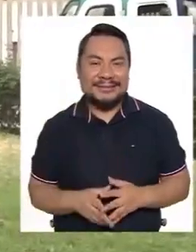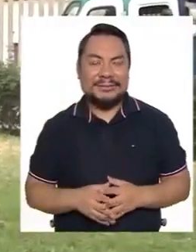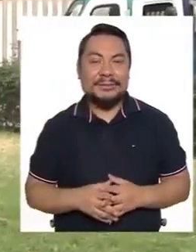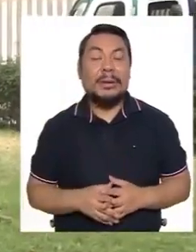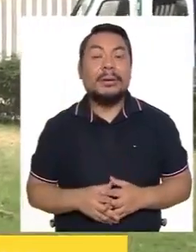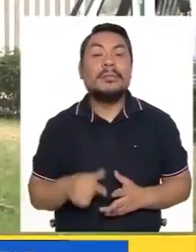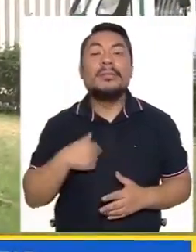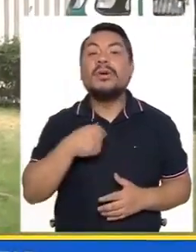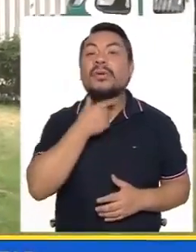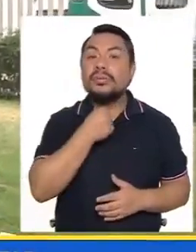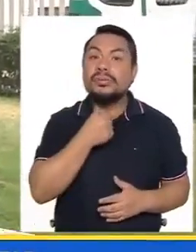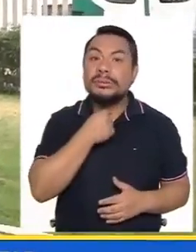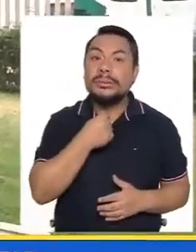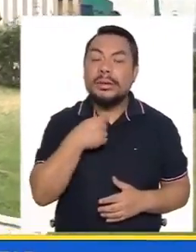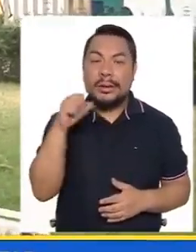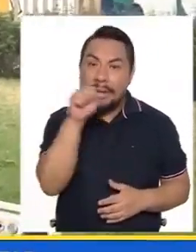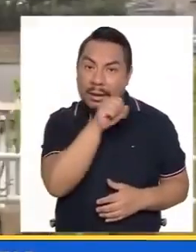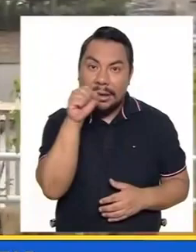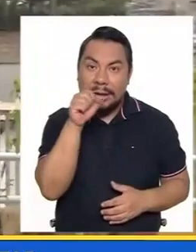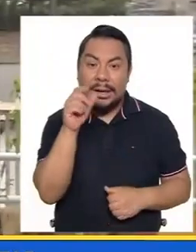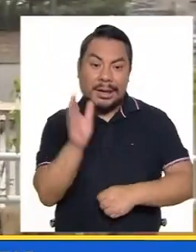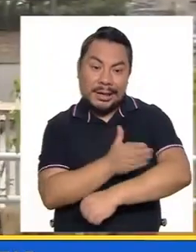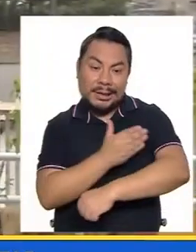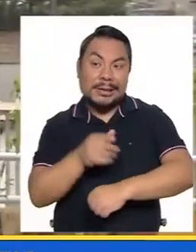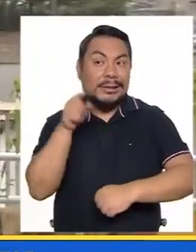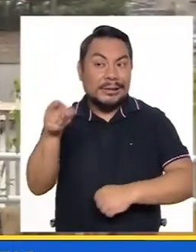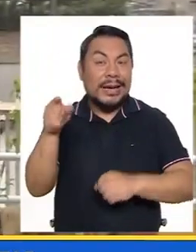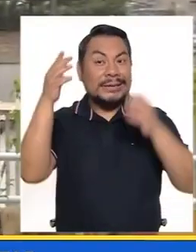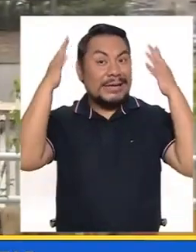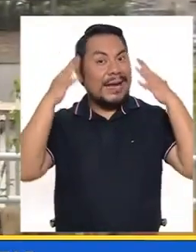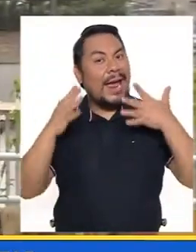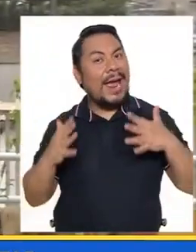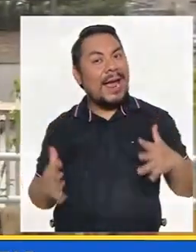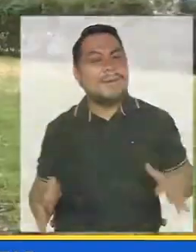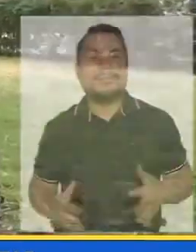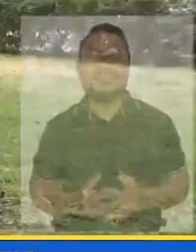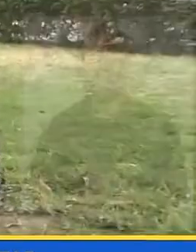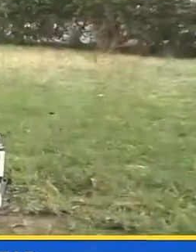Me gusta cantar las canciones de Shakira.